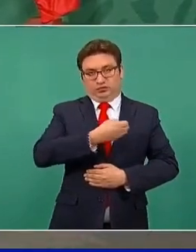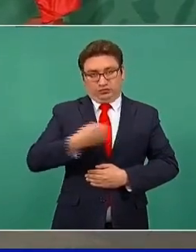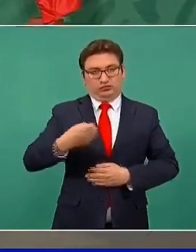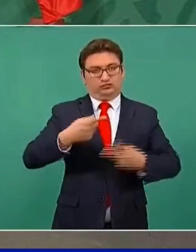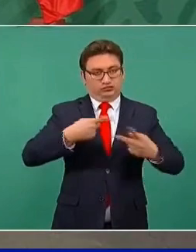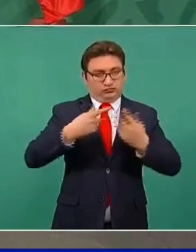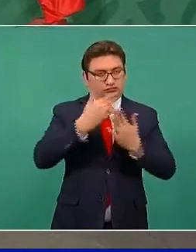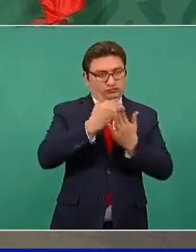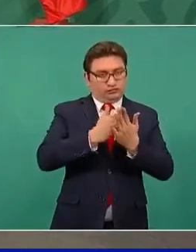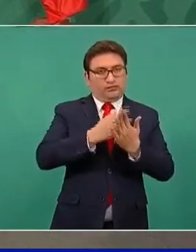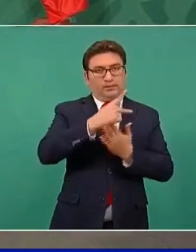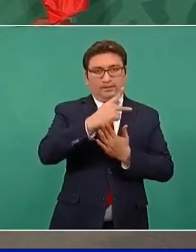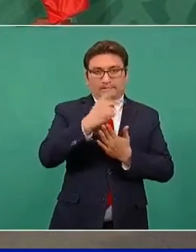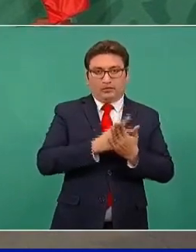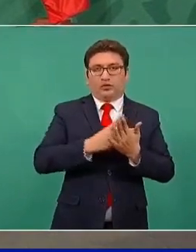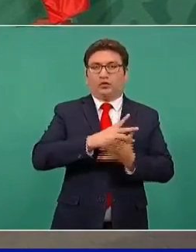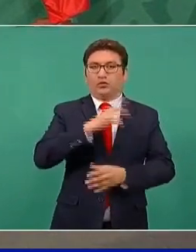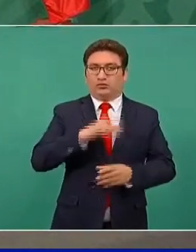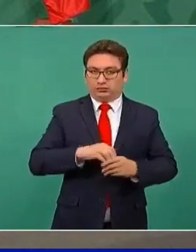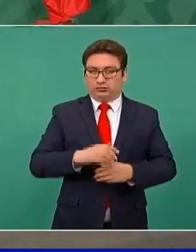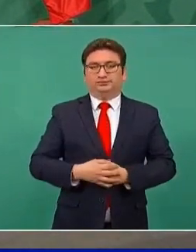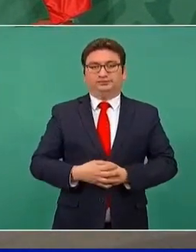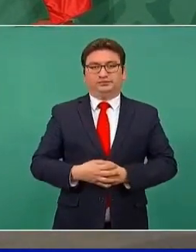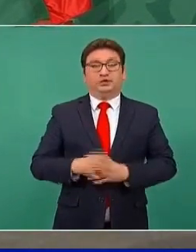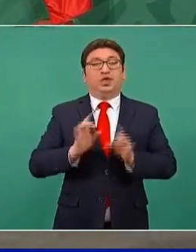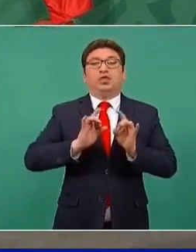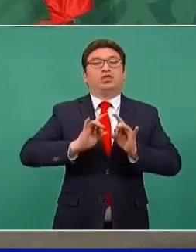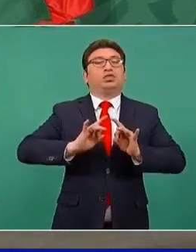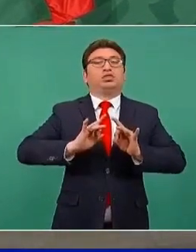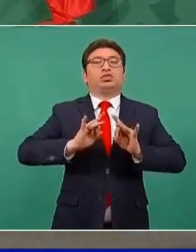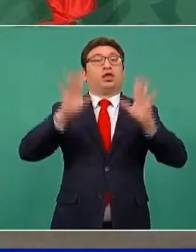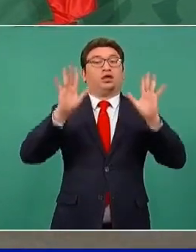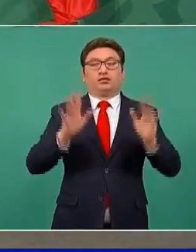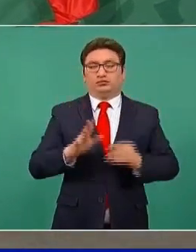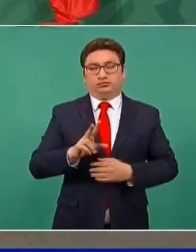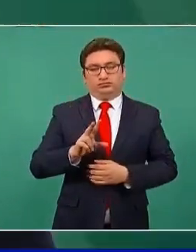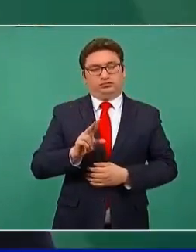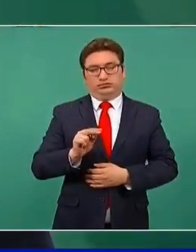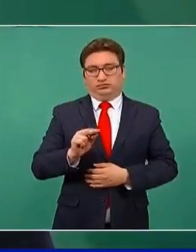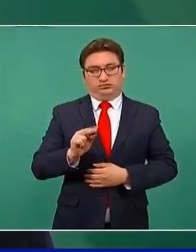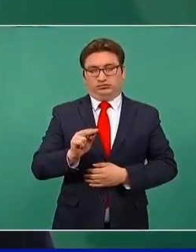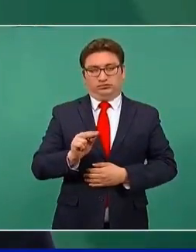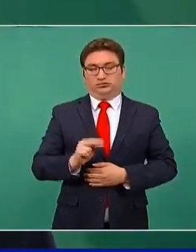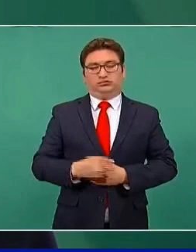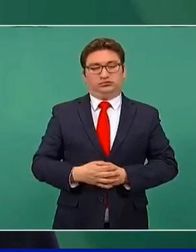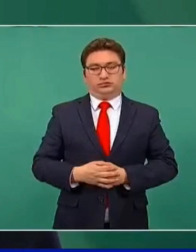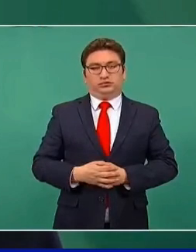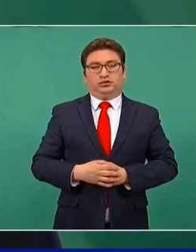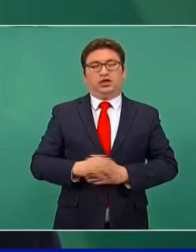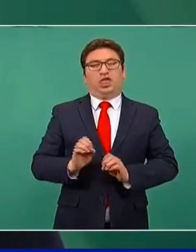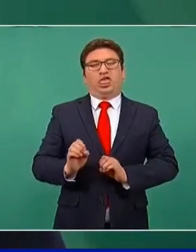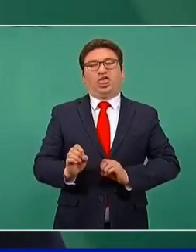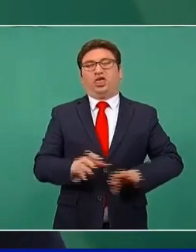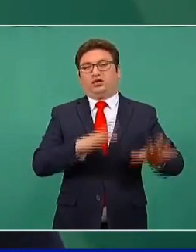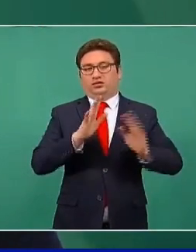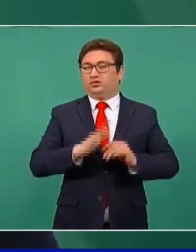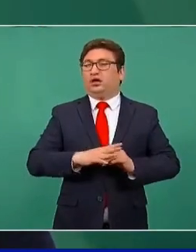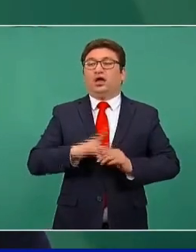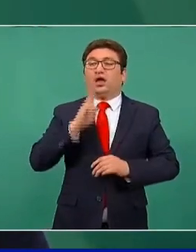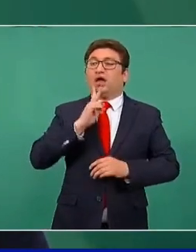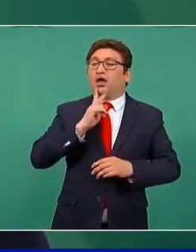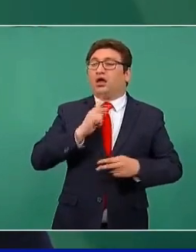No es lo espontáneo, no es dejar todo al mercado.